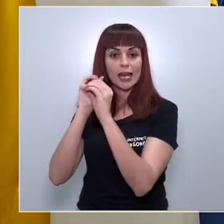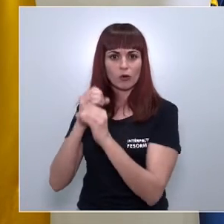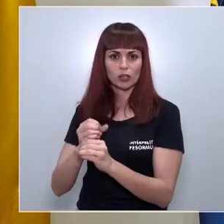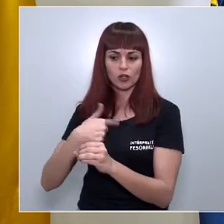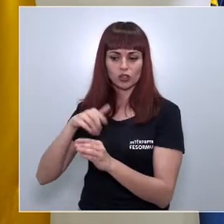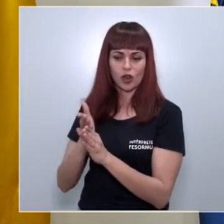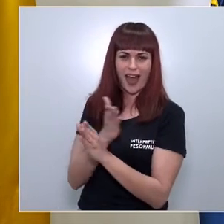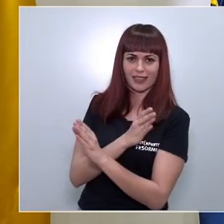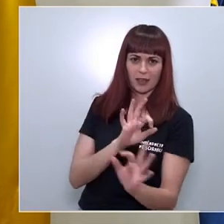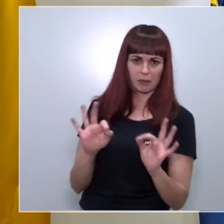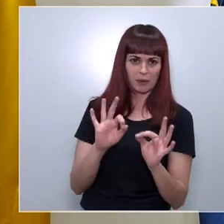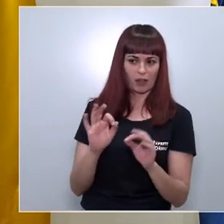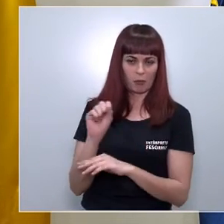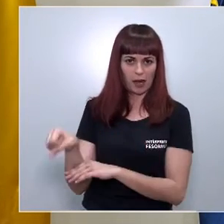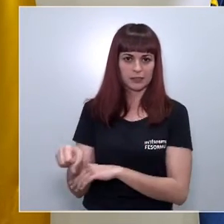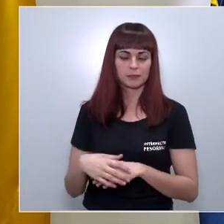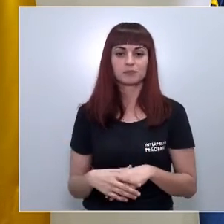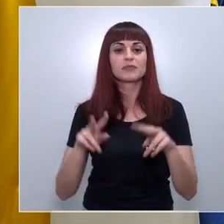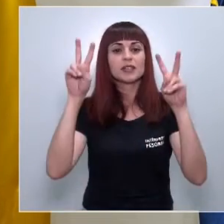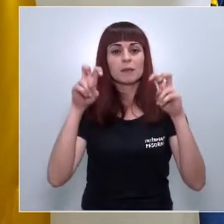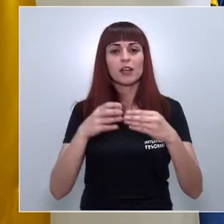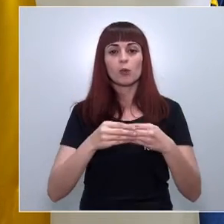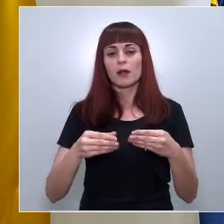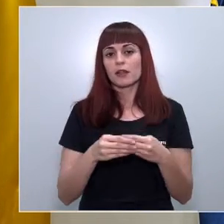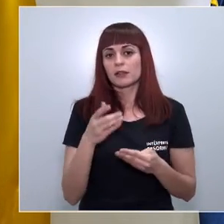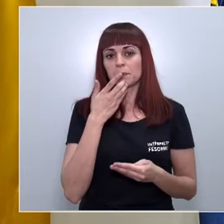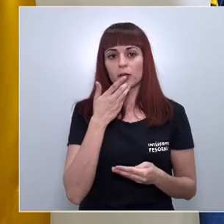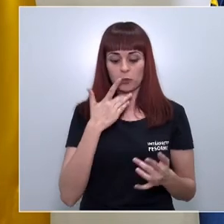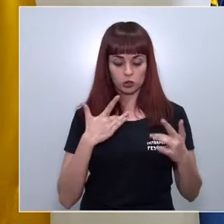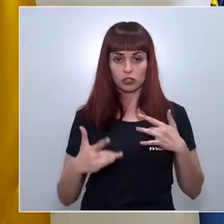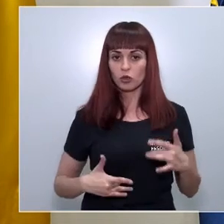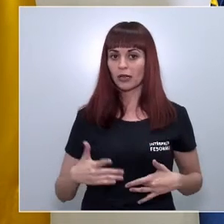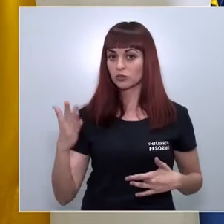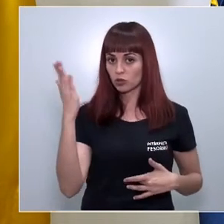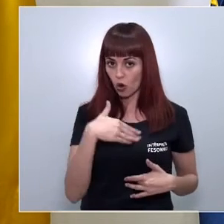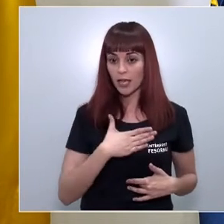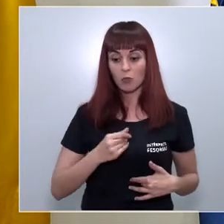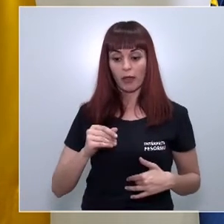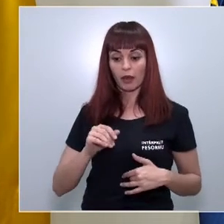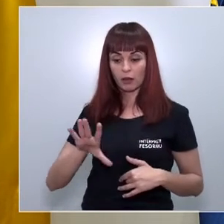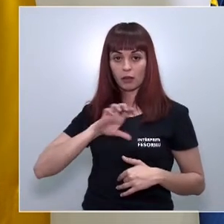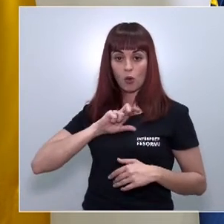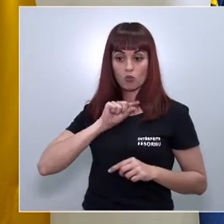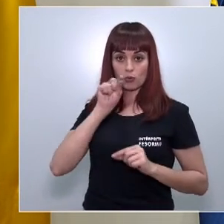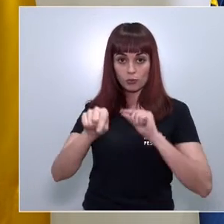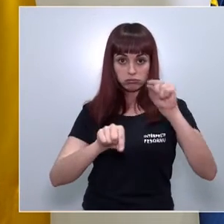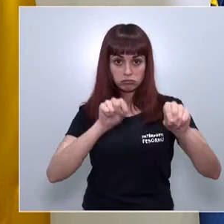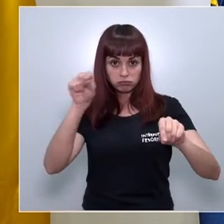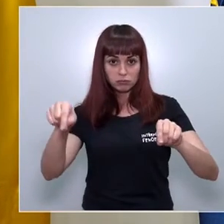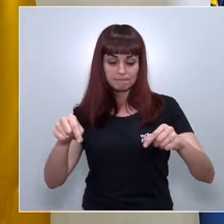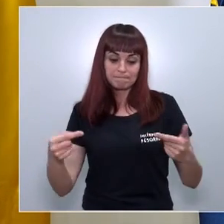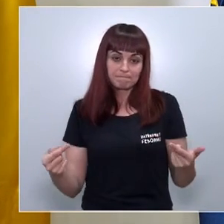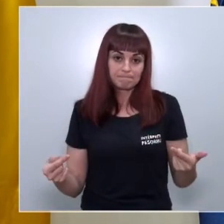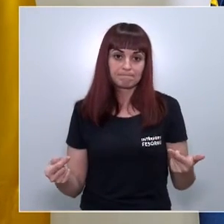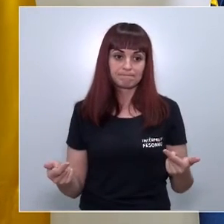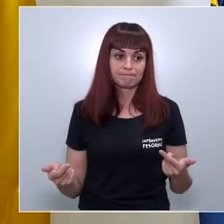lógicamente lo que me preguntaban en el tema de los pacientes por ejemplo que están asintomáticos todavía y pueden estar contagiando es un grupo bueno